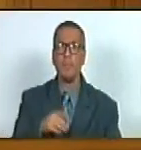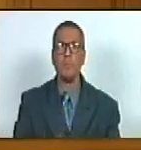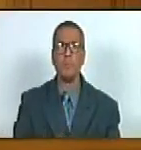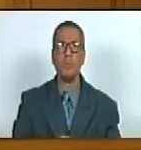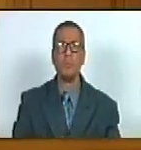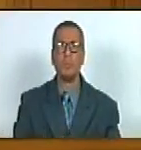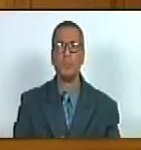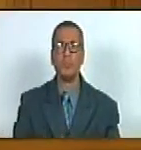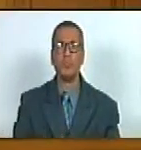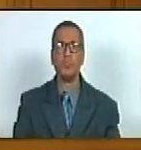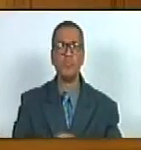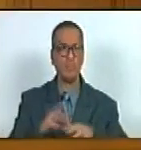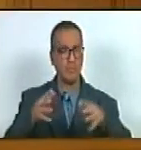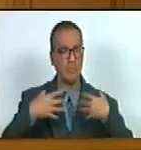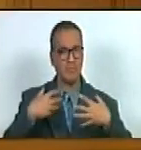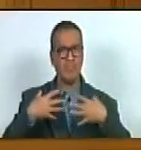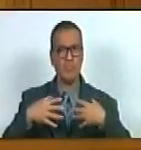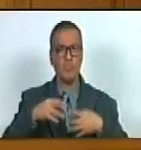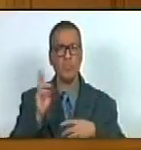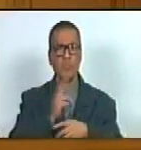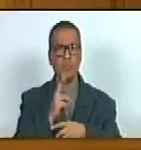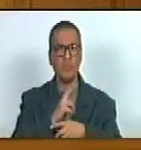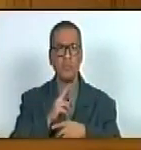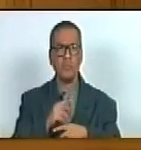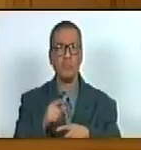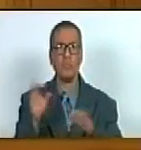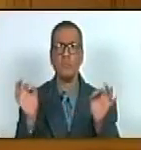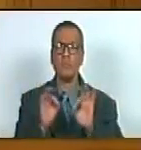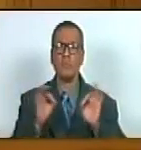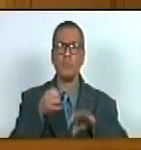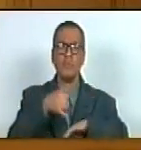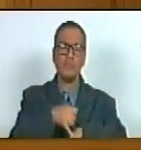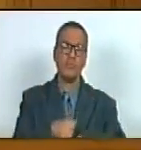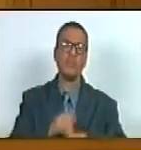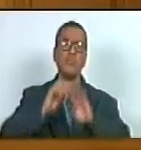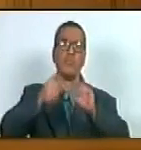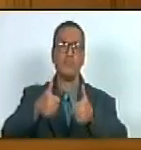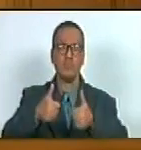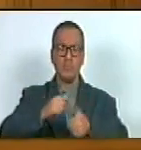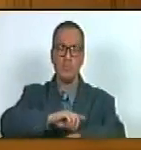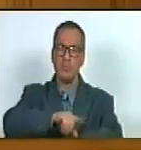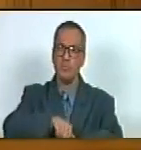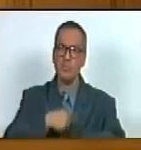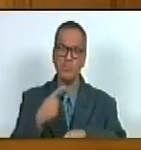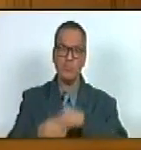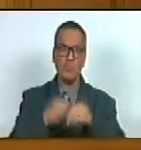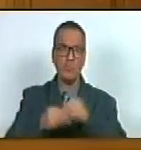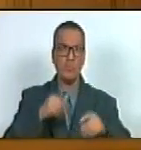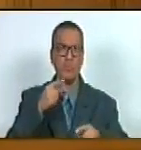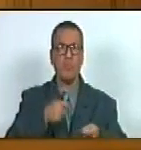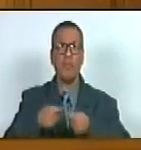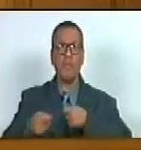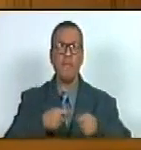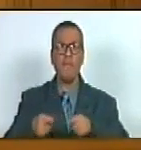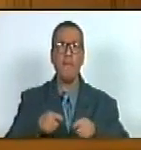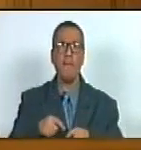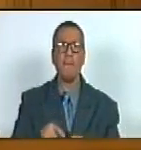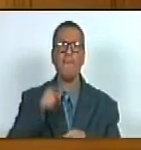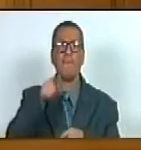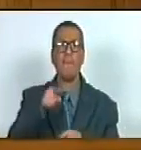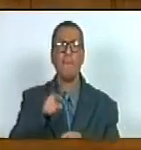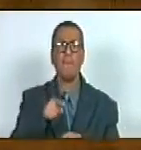expedita y sin dilación inicie las acciones penales y administrativas